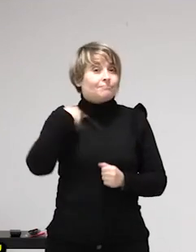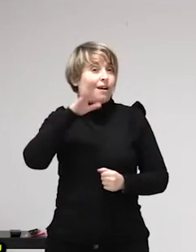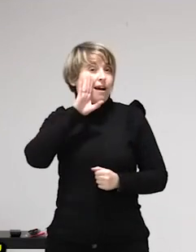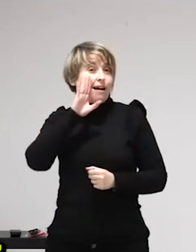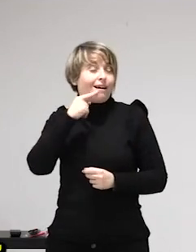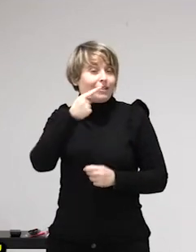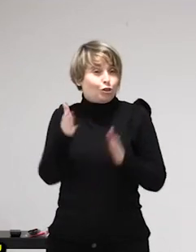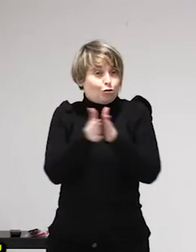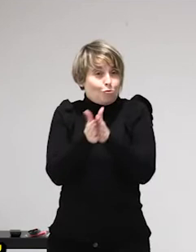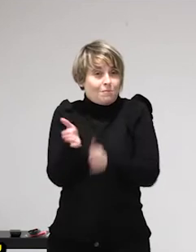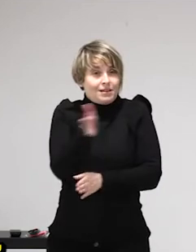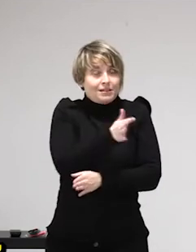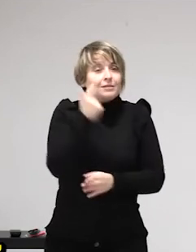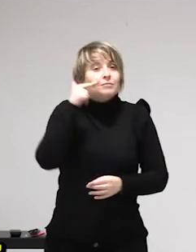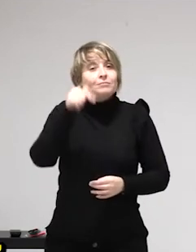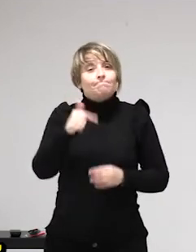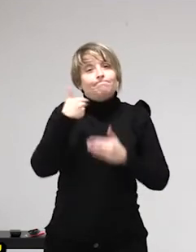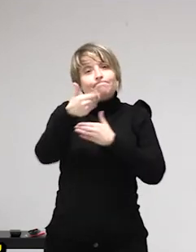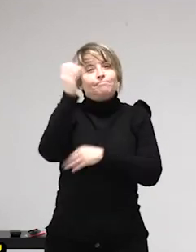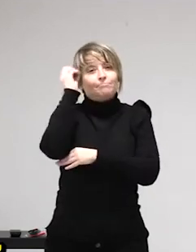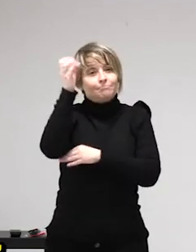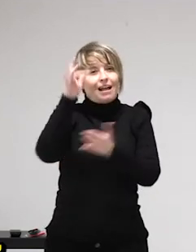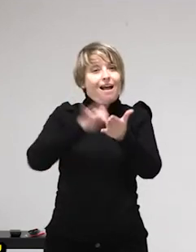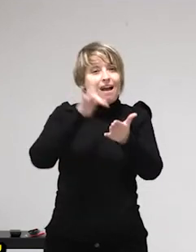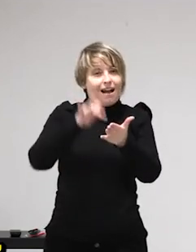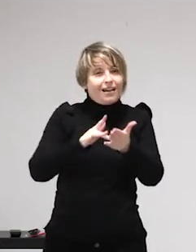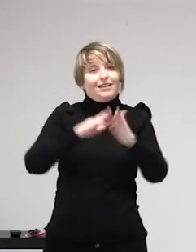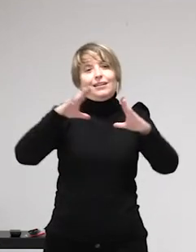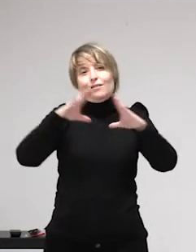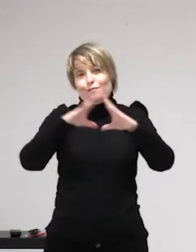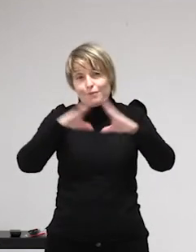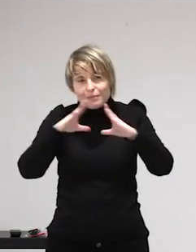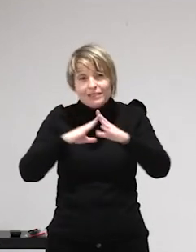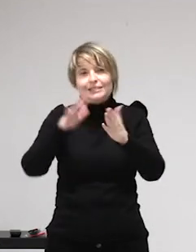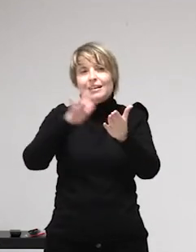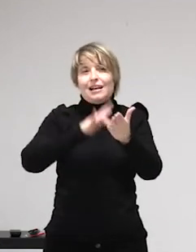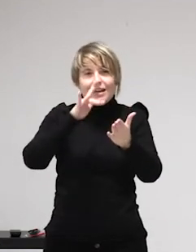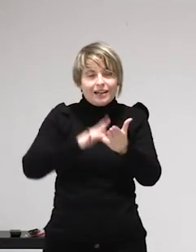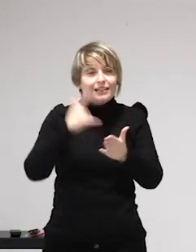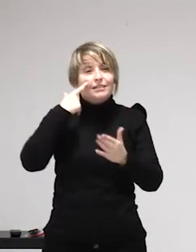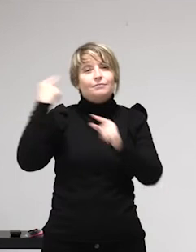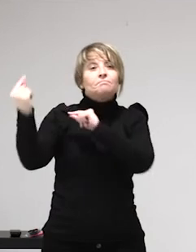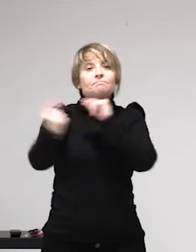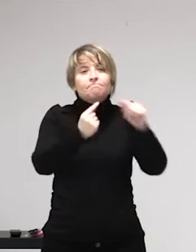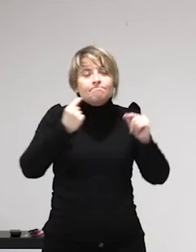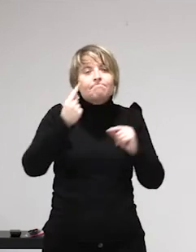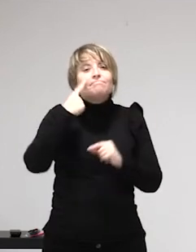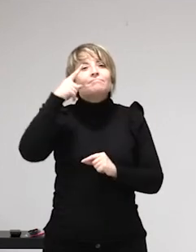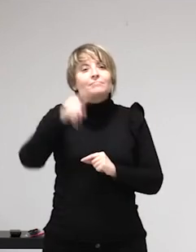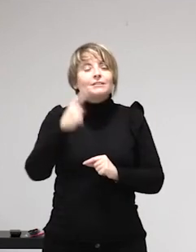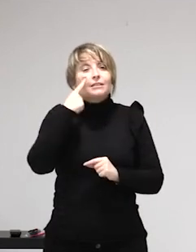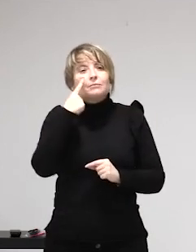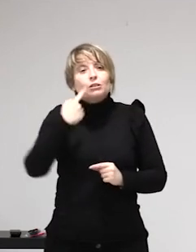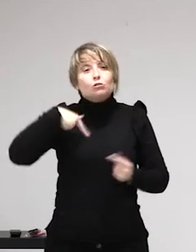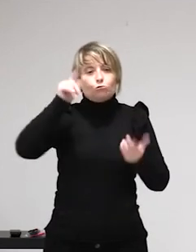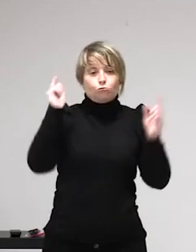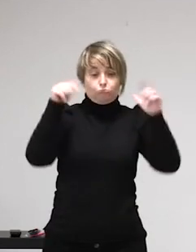Es un asunto polémico, es un asunto delicado, es complejo y por eso queremos hablar, por eso queremos escuchar y por